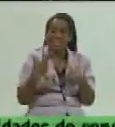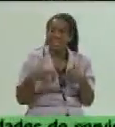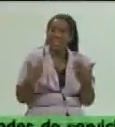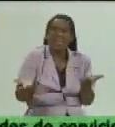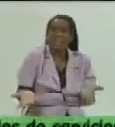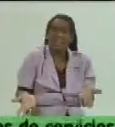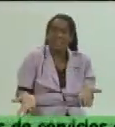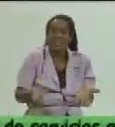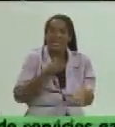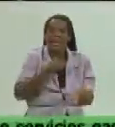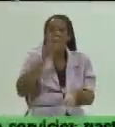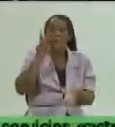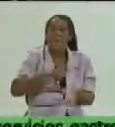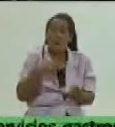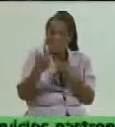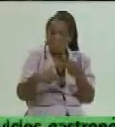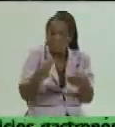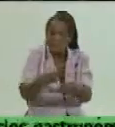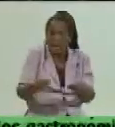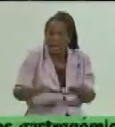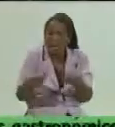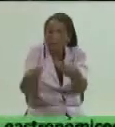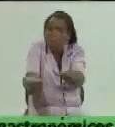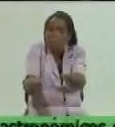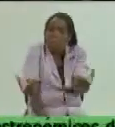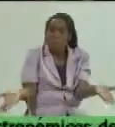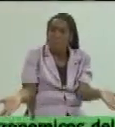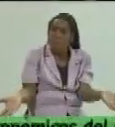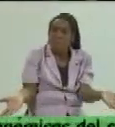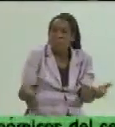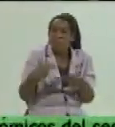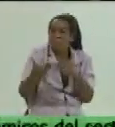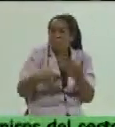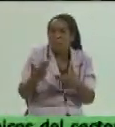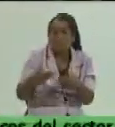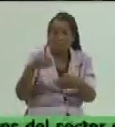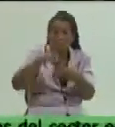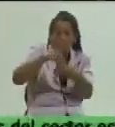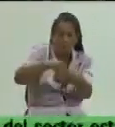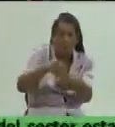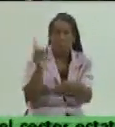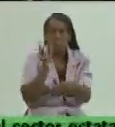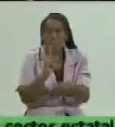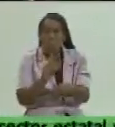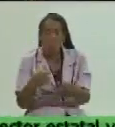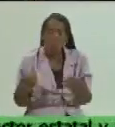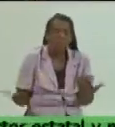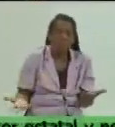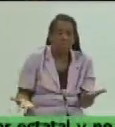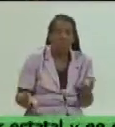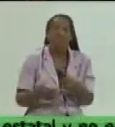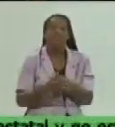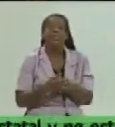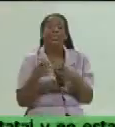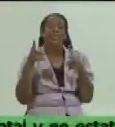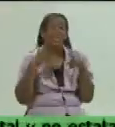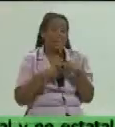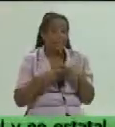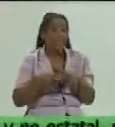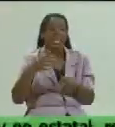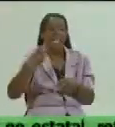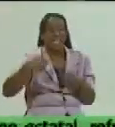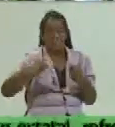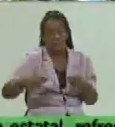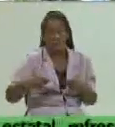una de esas de esas hectáreas de tierra que se han entregado entregado y que tenemos que seguir